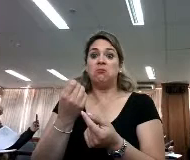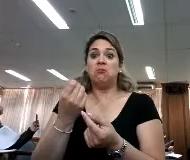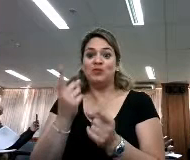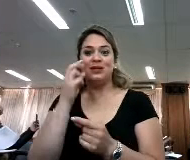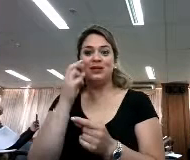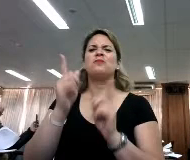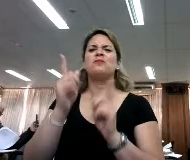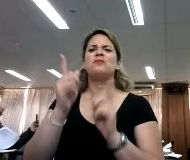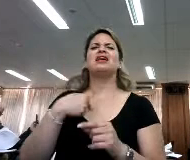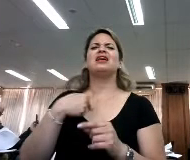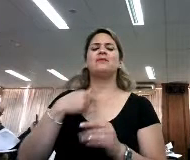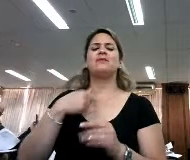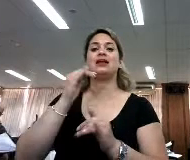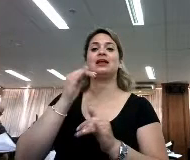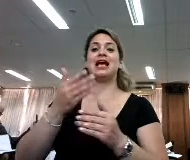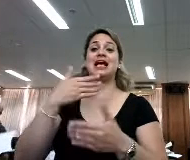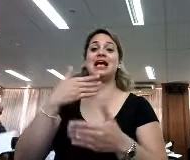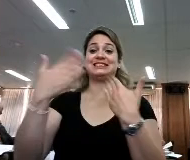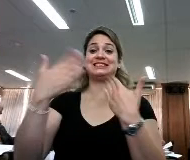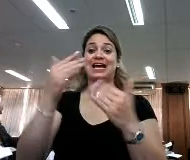charlas a jóvenes,